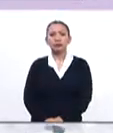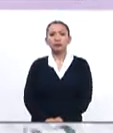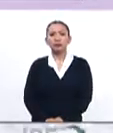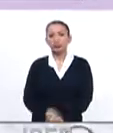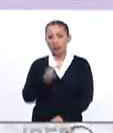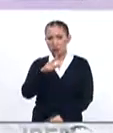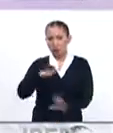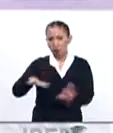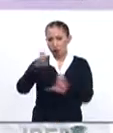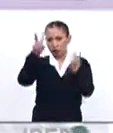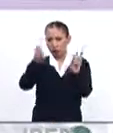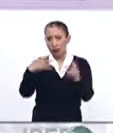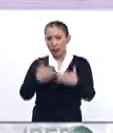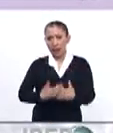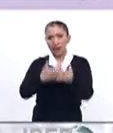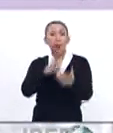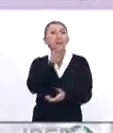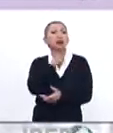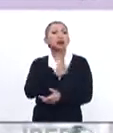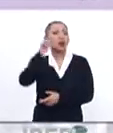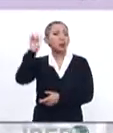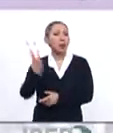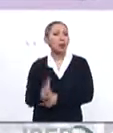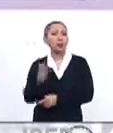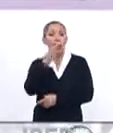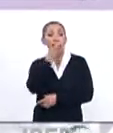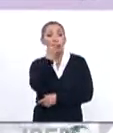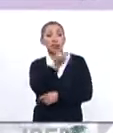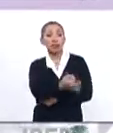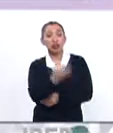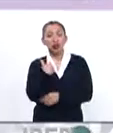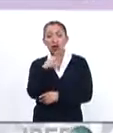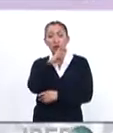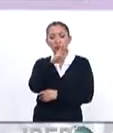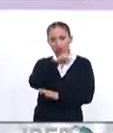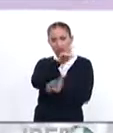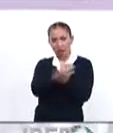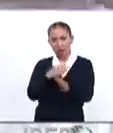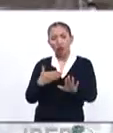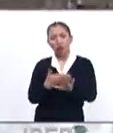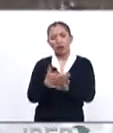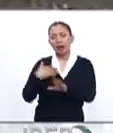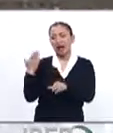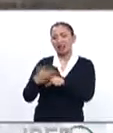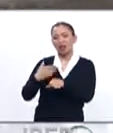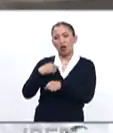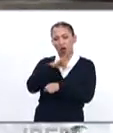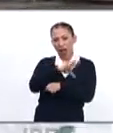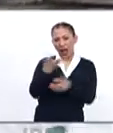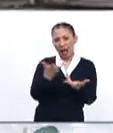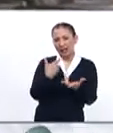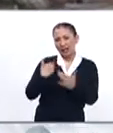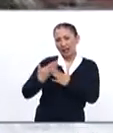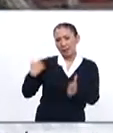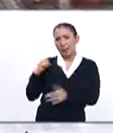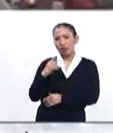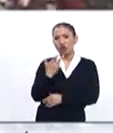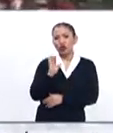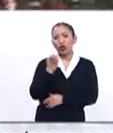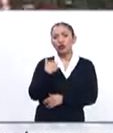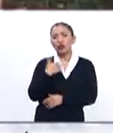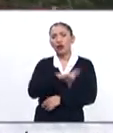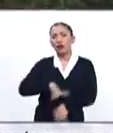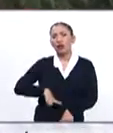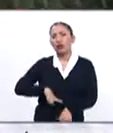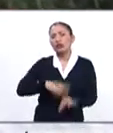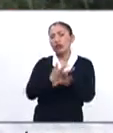En este contexto, la empresa Petróleos de Venezuela informó que responderá legalmente a las sanciones impuestas el pasado 28 de enero